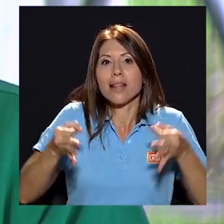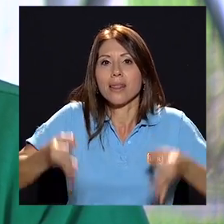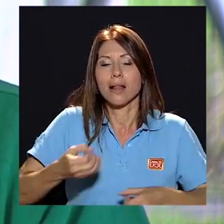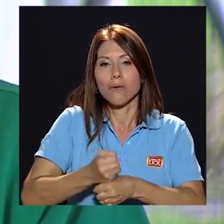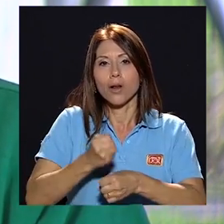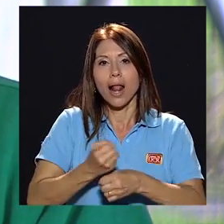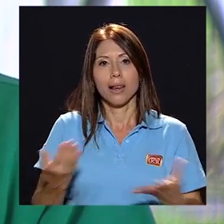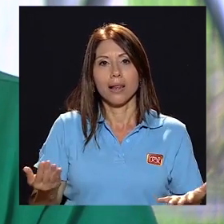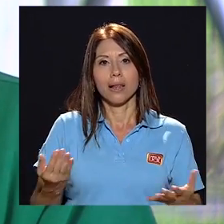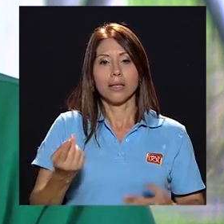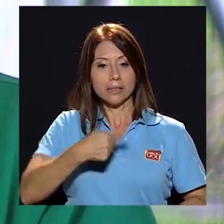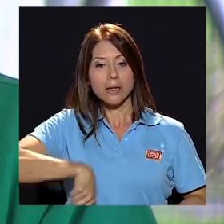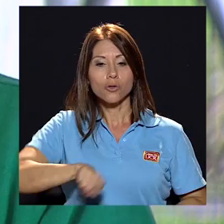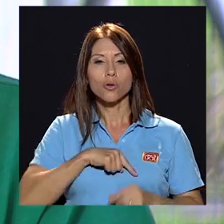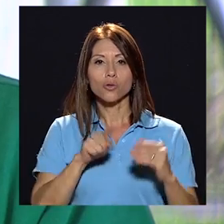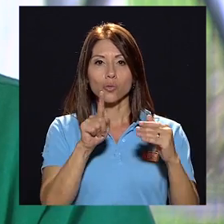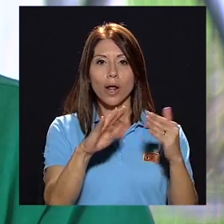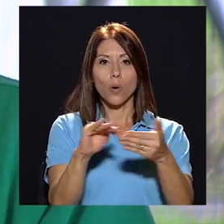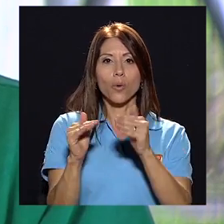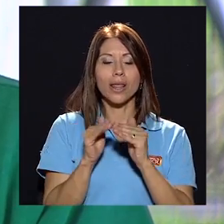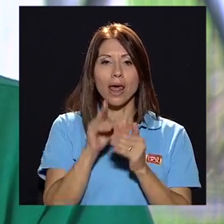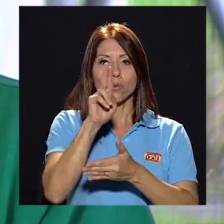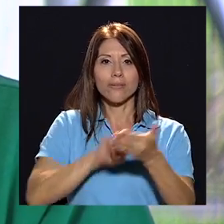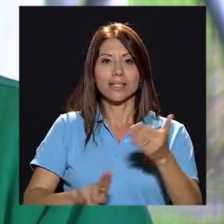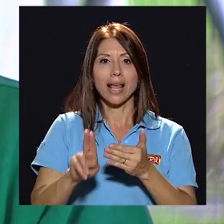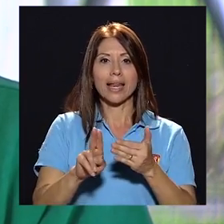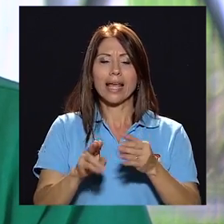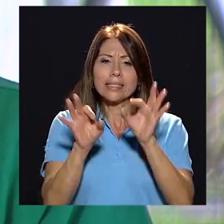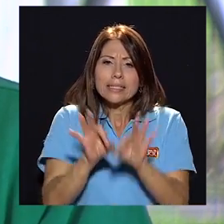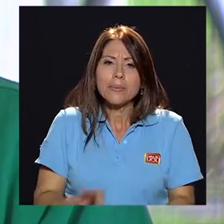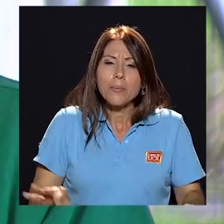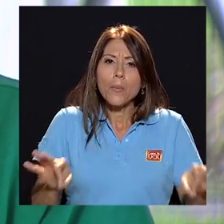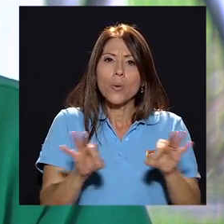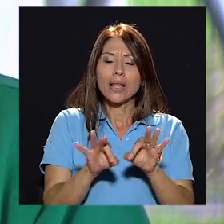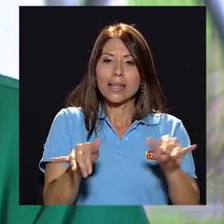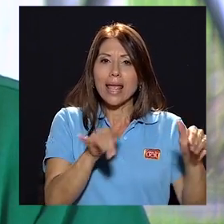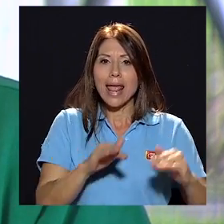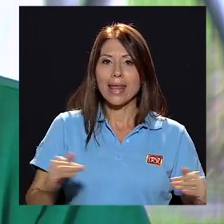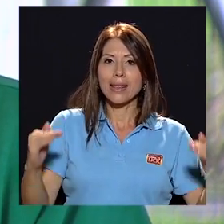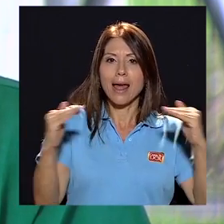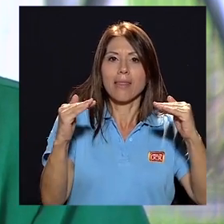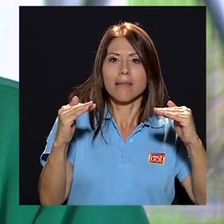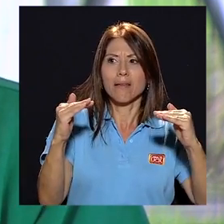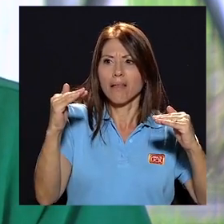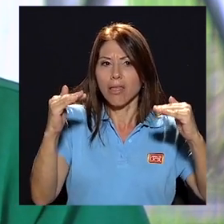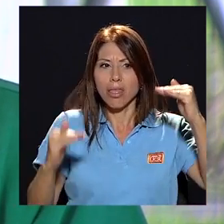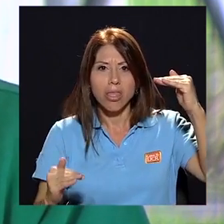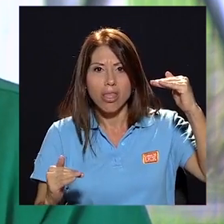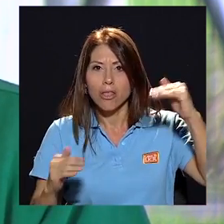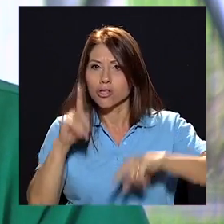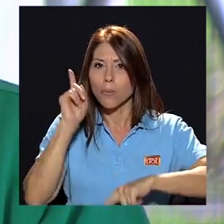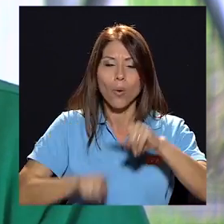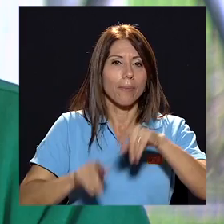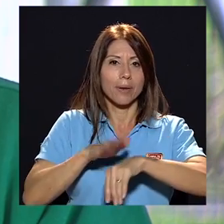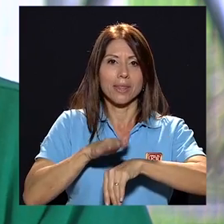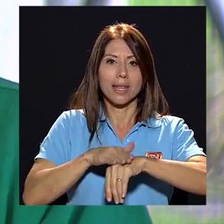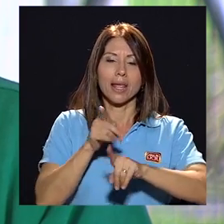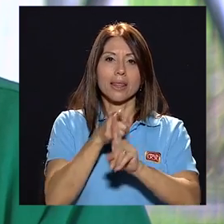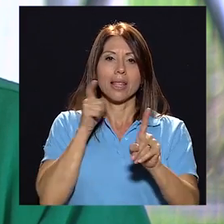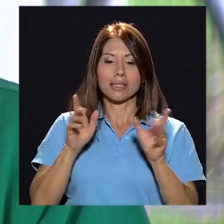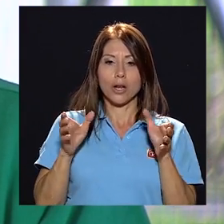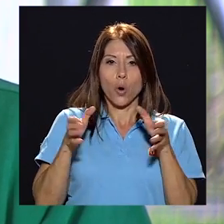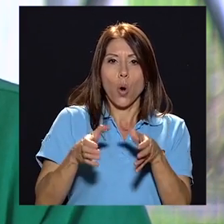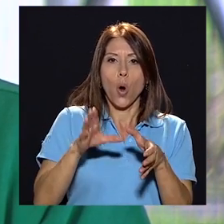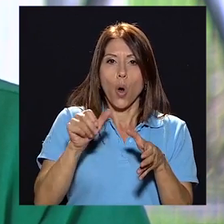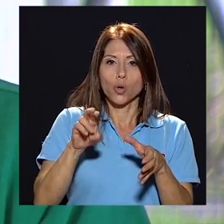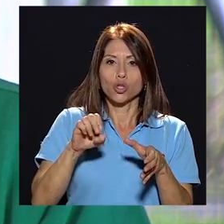estabilidad laboral si somos una comunidad universitaria donde la equidad es esencial esta inequidad no se puede permitir así que desde el consejo será